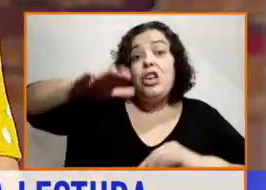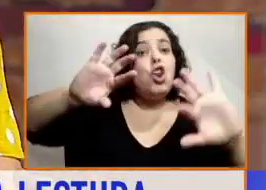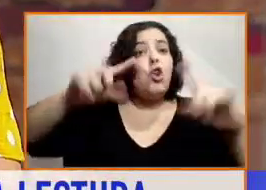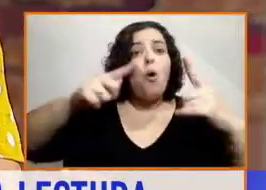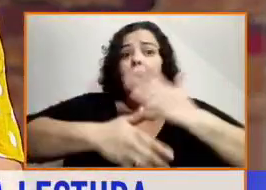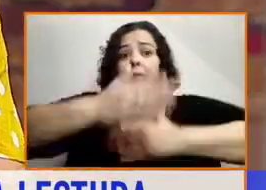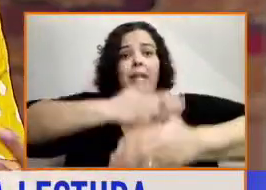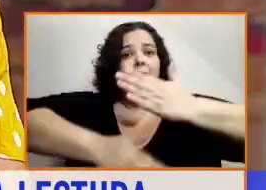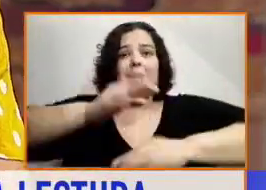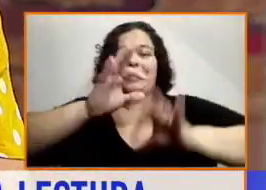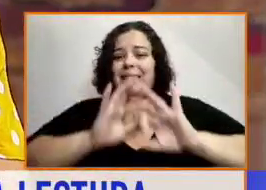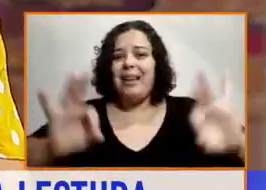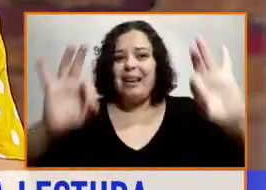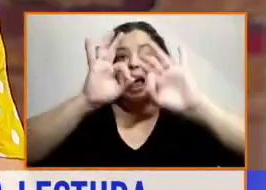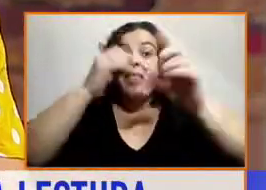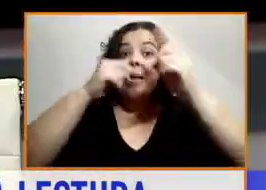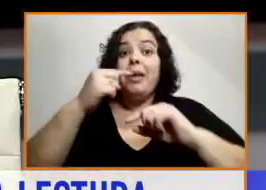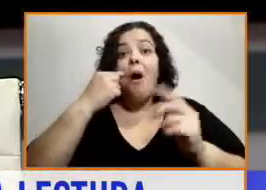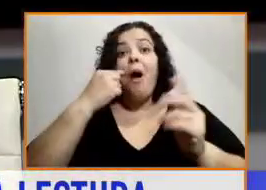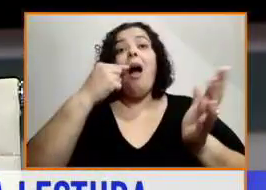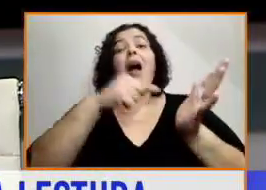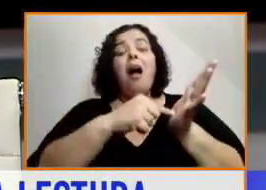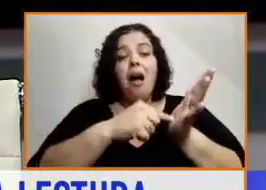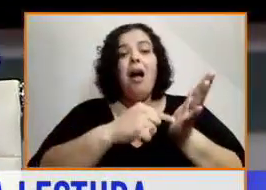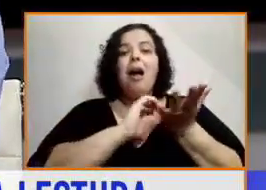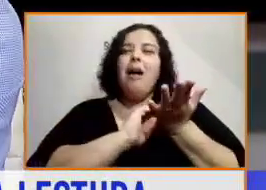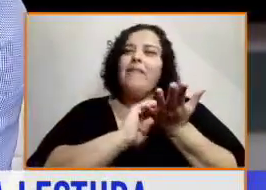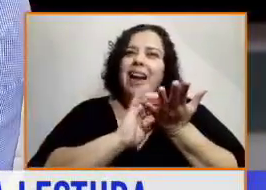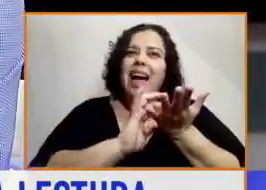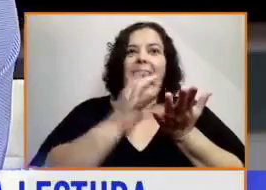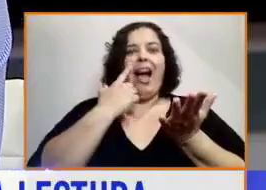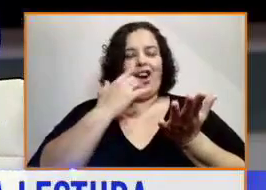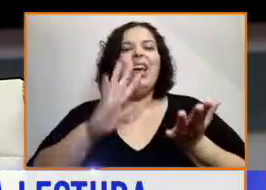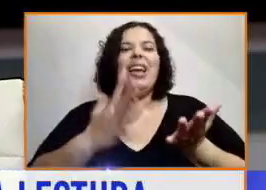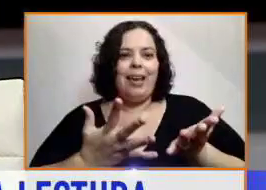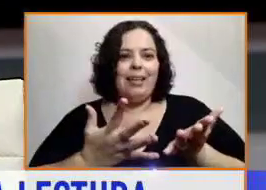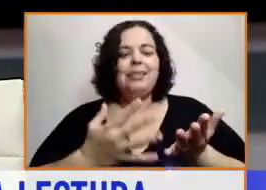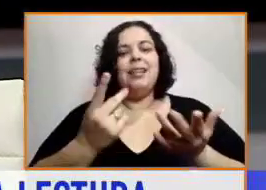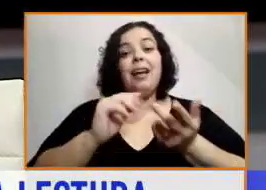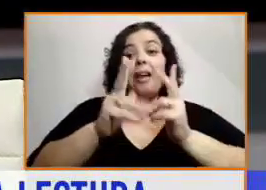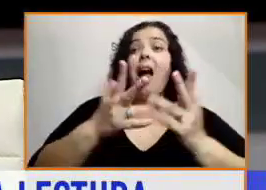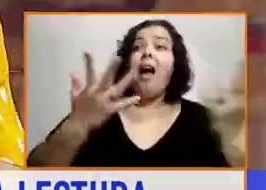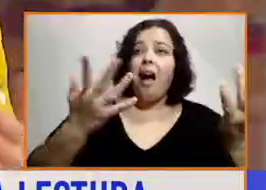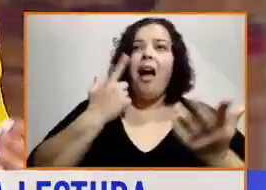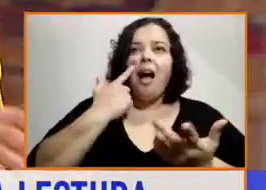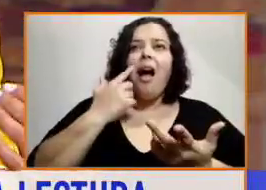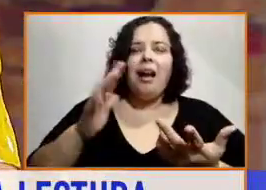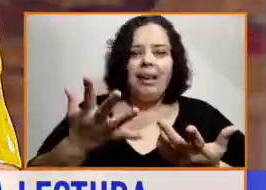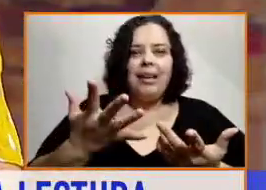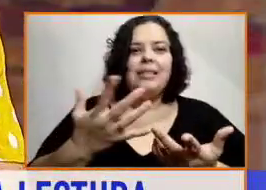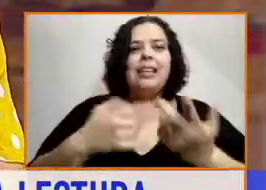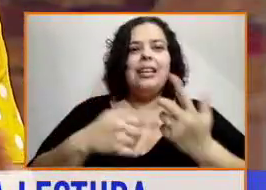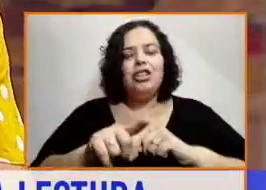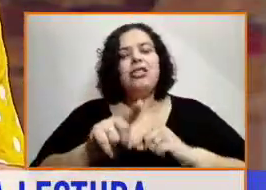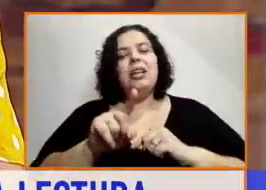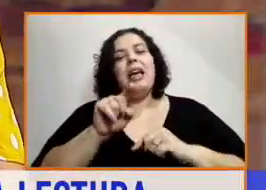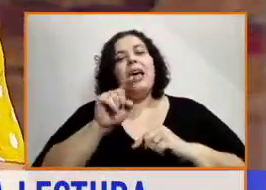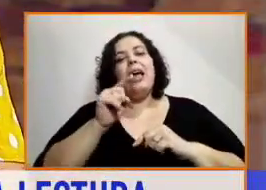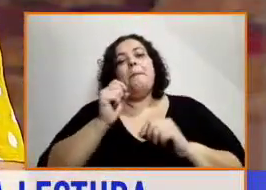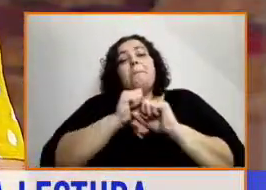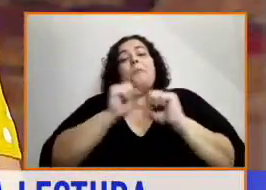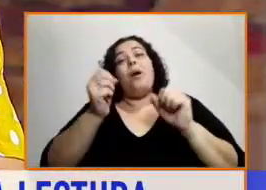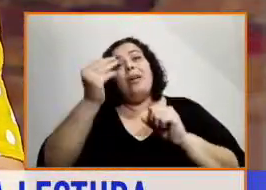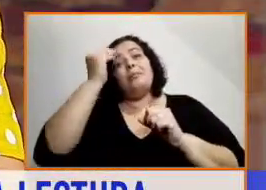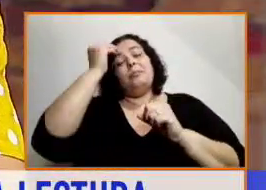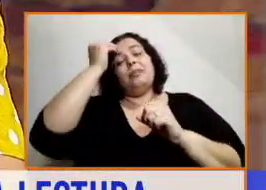vez tuvo un libro porque ese niño va a crecer, va a elegir su profesión y que por ahí puede quedar esa idea de que hay otros